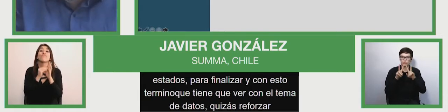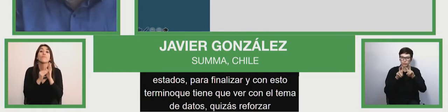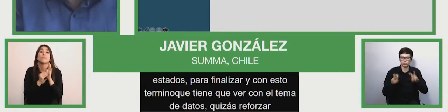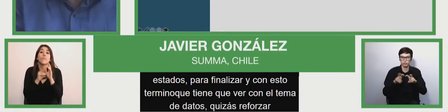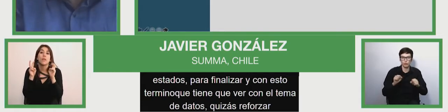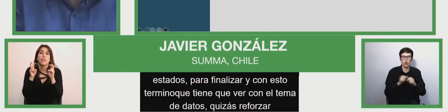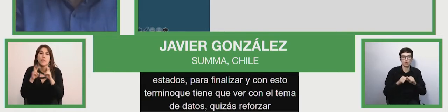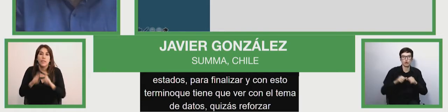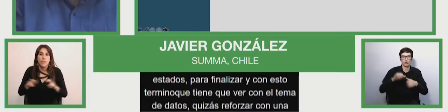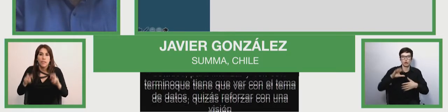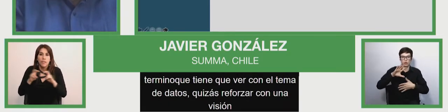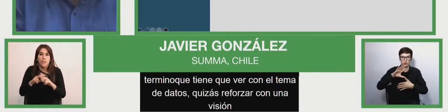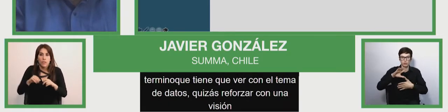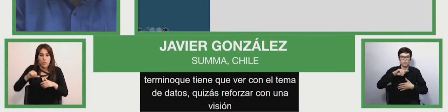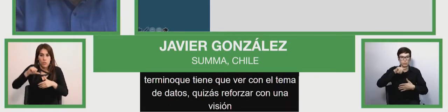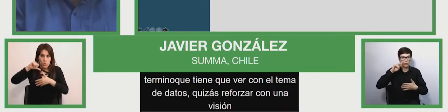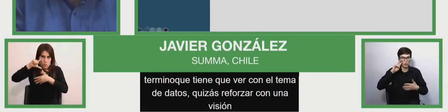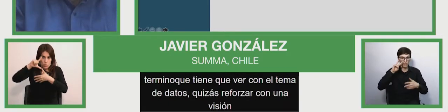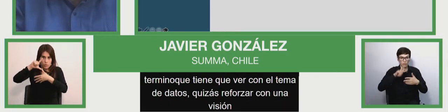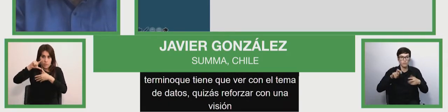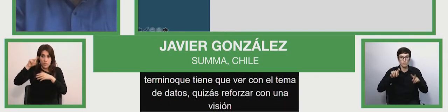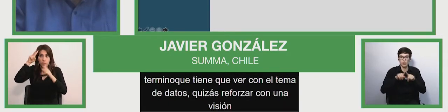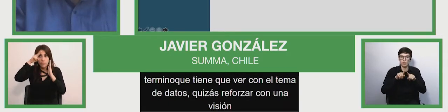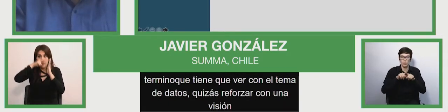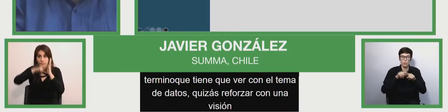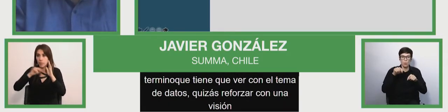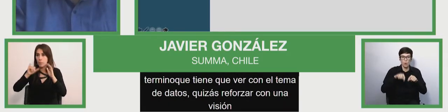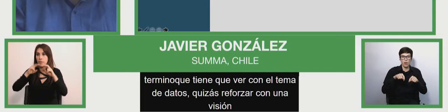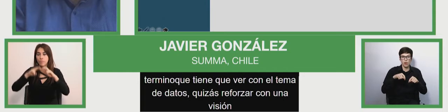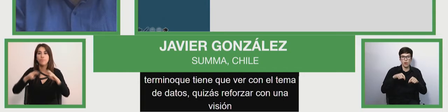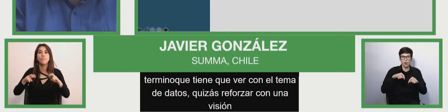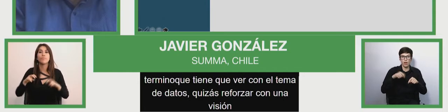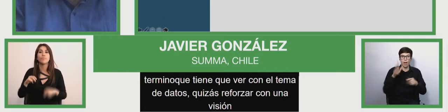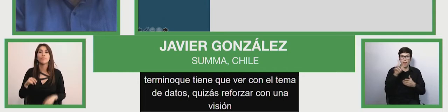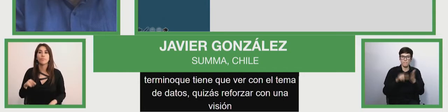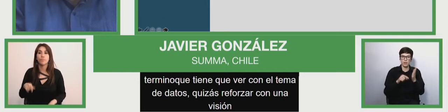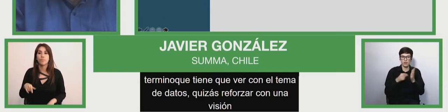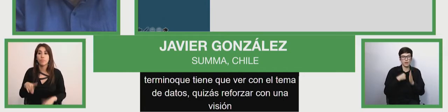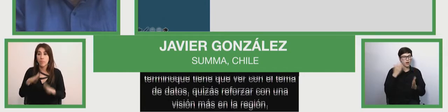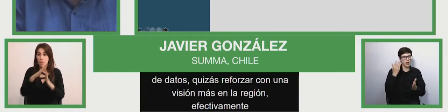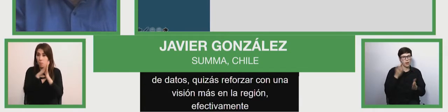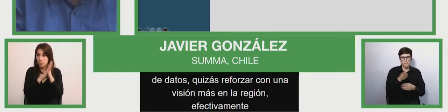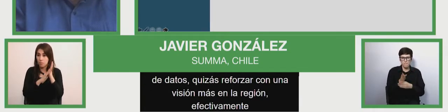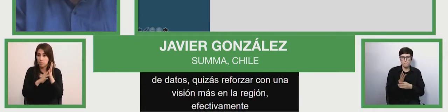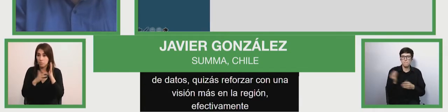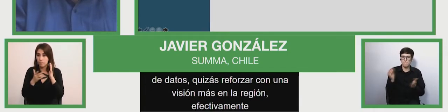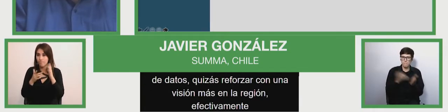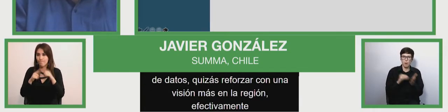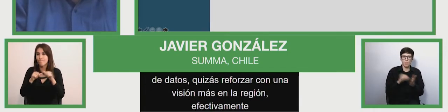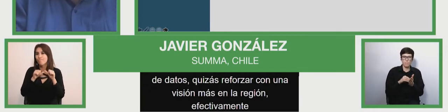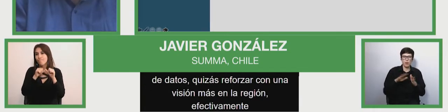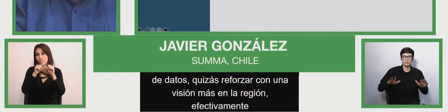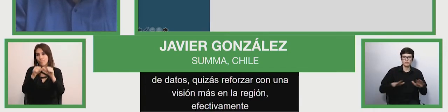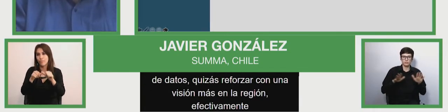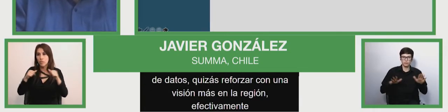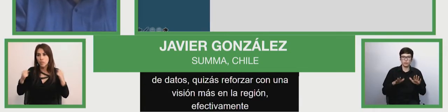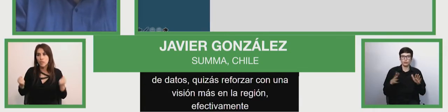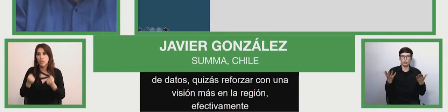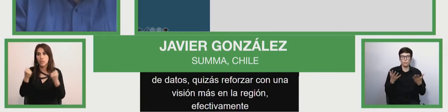región. Efectivamente la región está haciendo algunos esfuerzos, se pueden observar, por utilizar